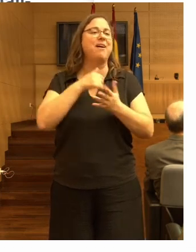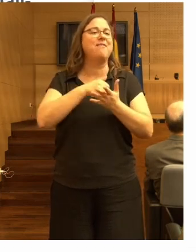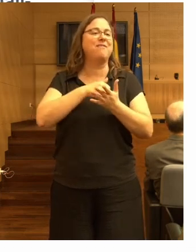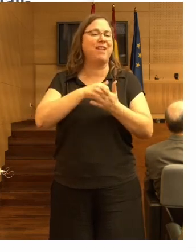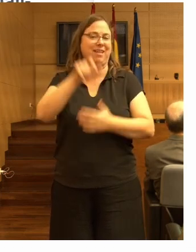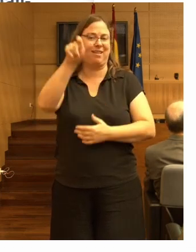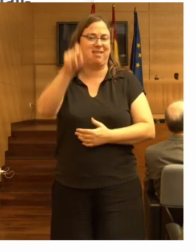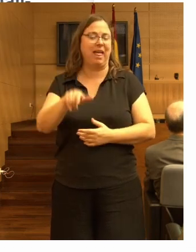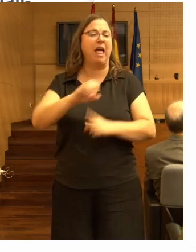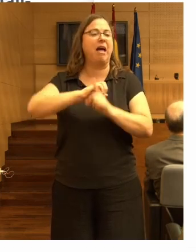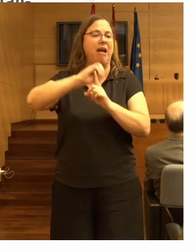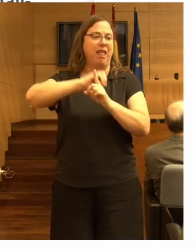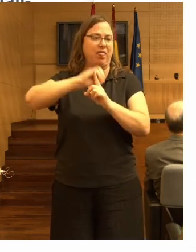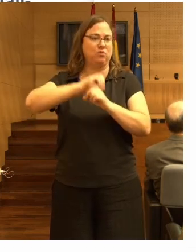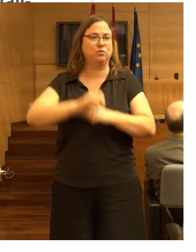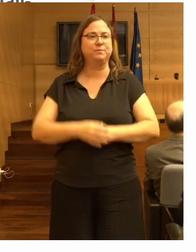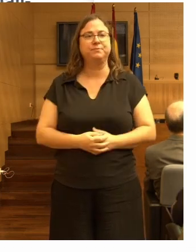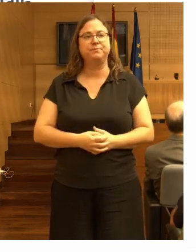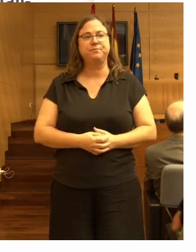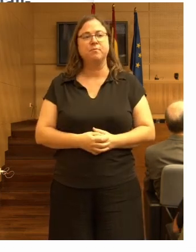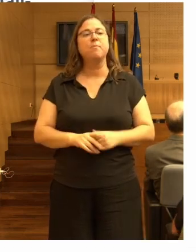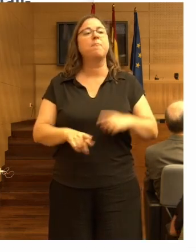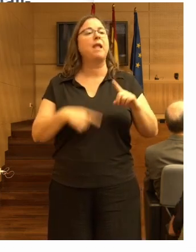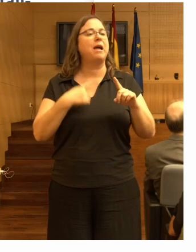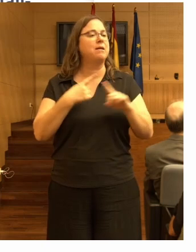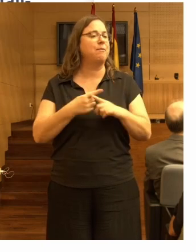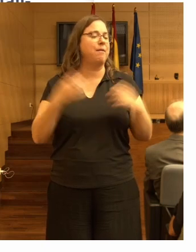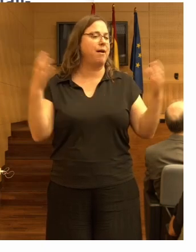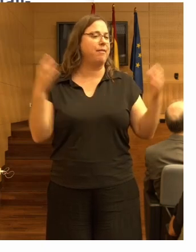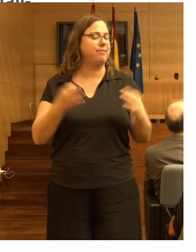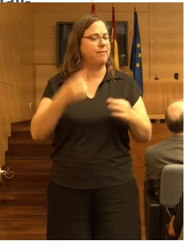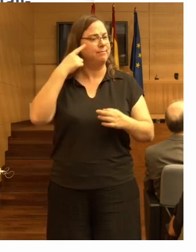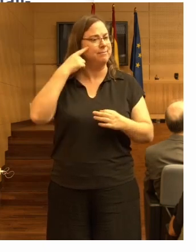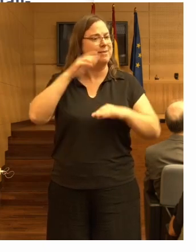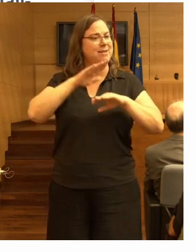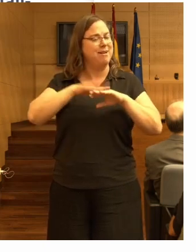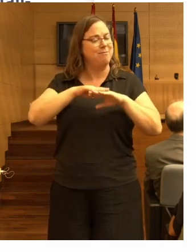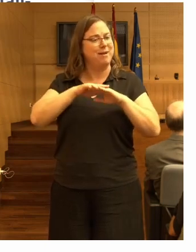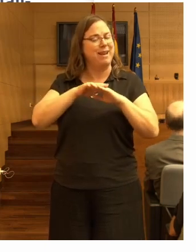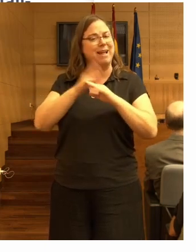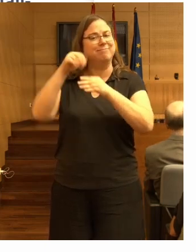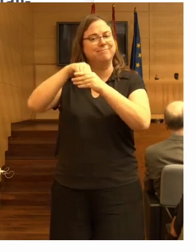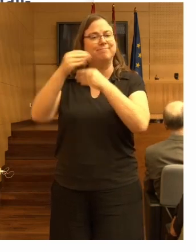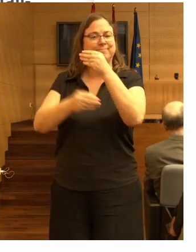persona y también se tienen que tener en cuenta para las intervenciones.